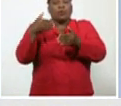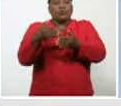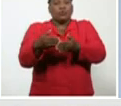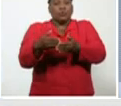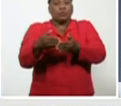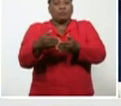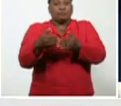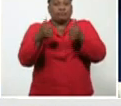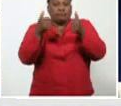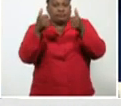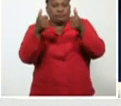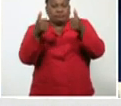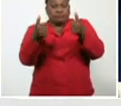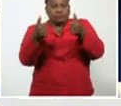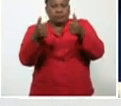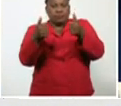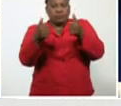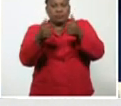estable.